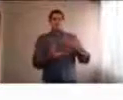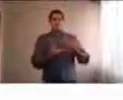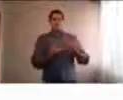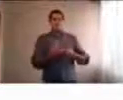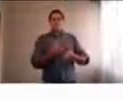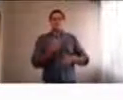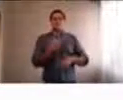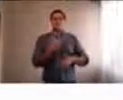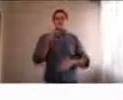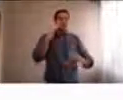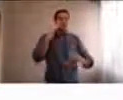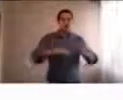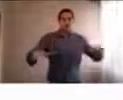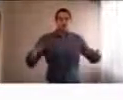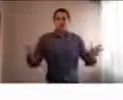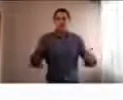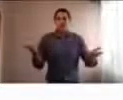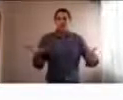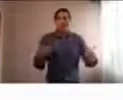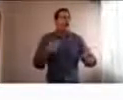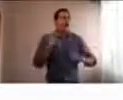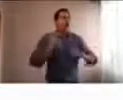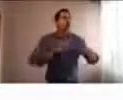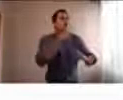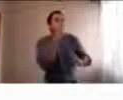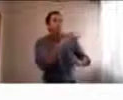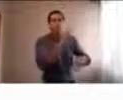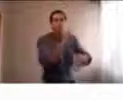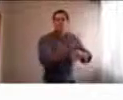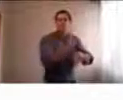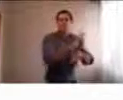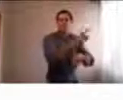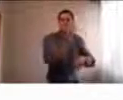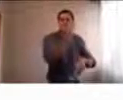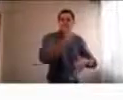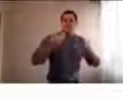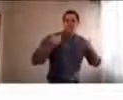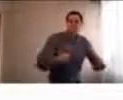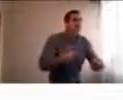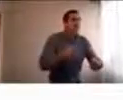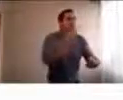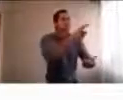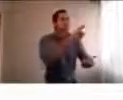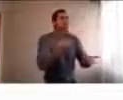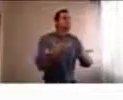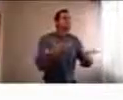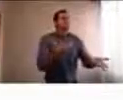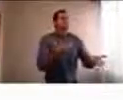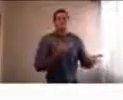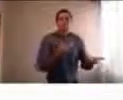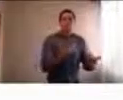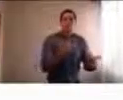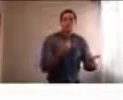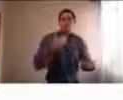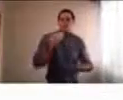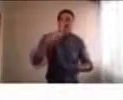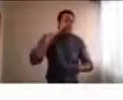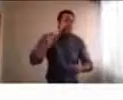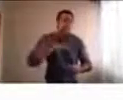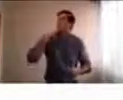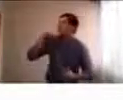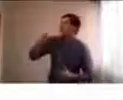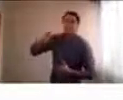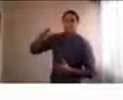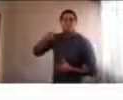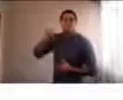tratando de prepararse y mutar a un sistema de educación distinto, y los padres que también estaban viendo